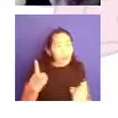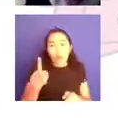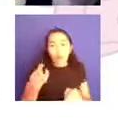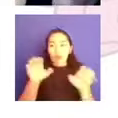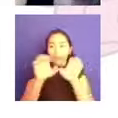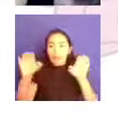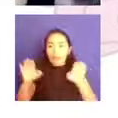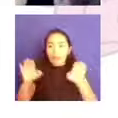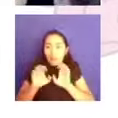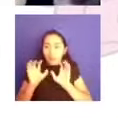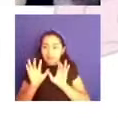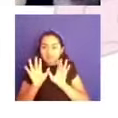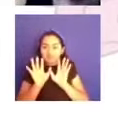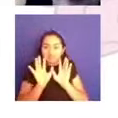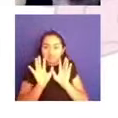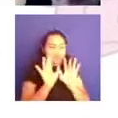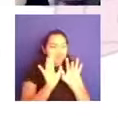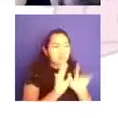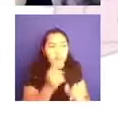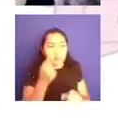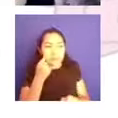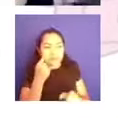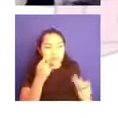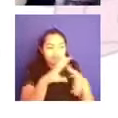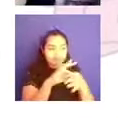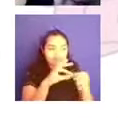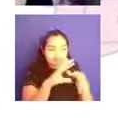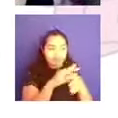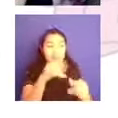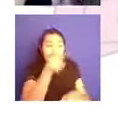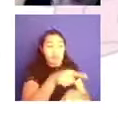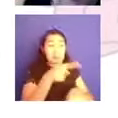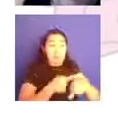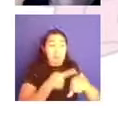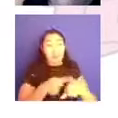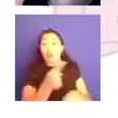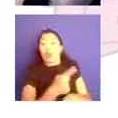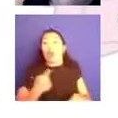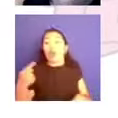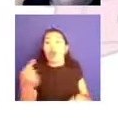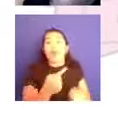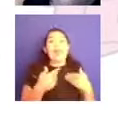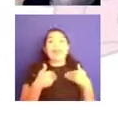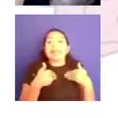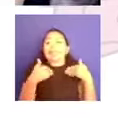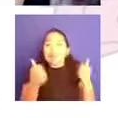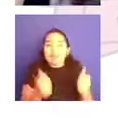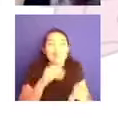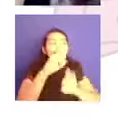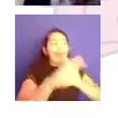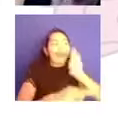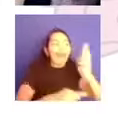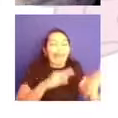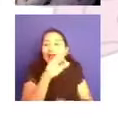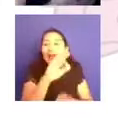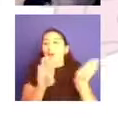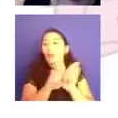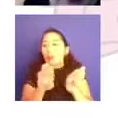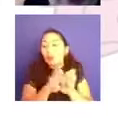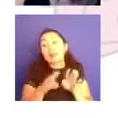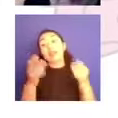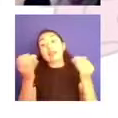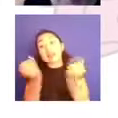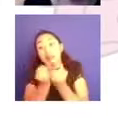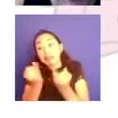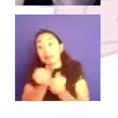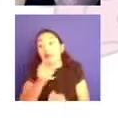ser de esa manera porque la salud es una, debe de tener una mirada compleja y de la familia y obviamente de la